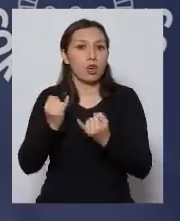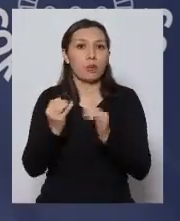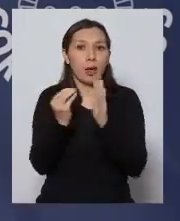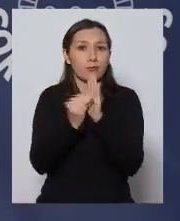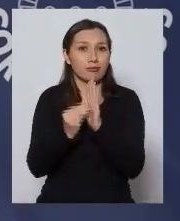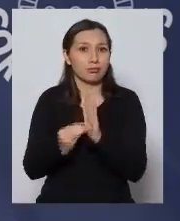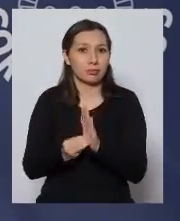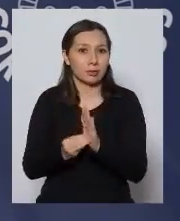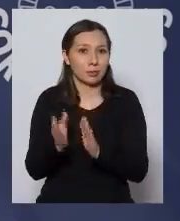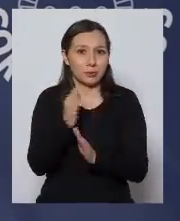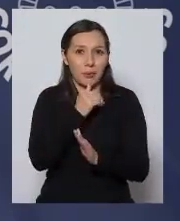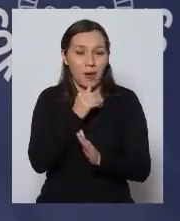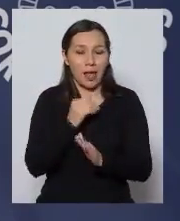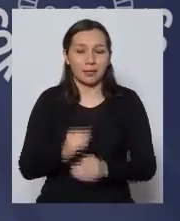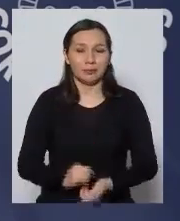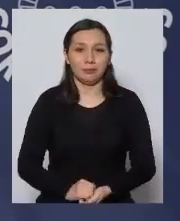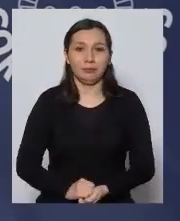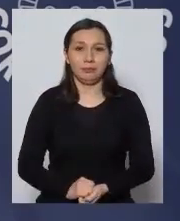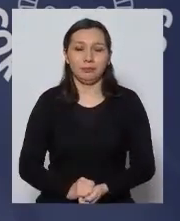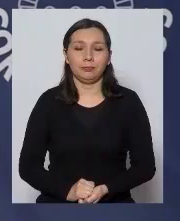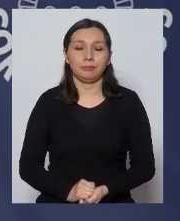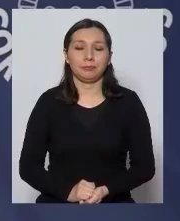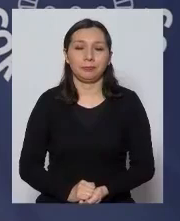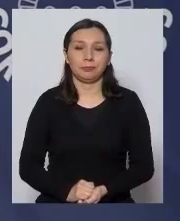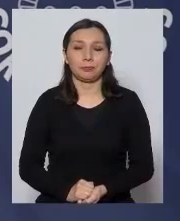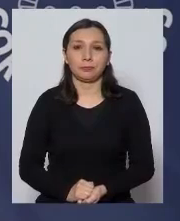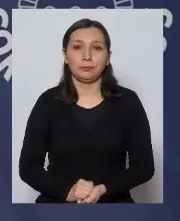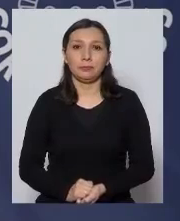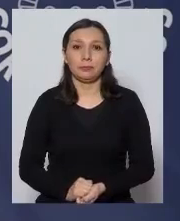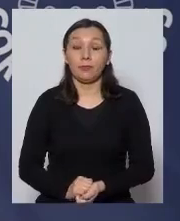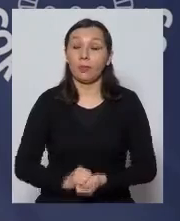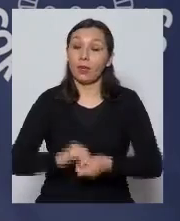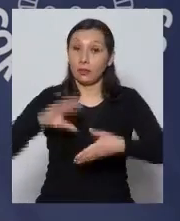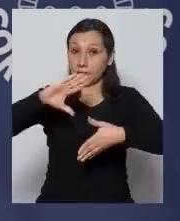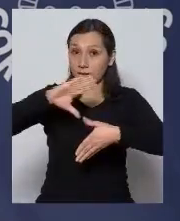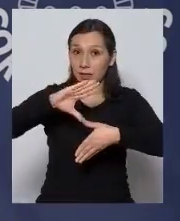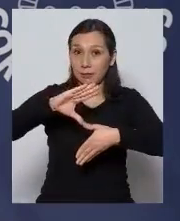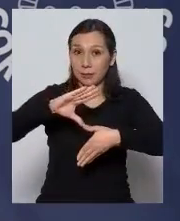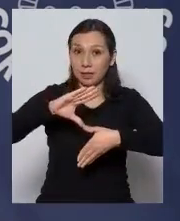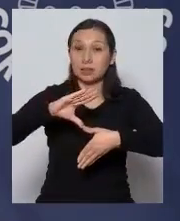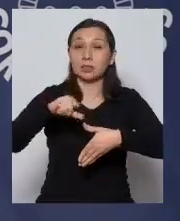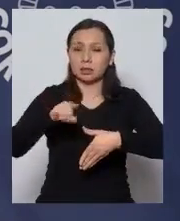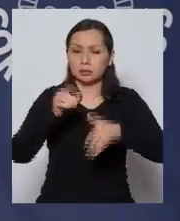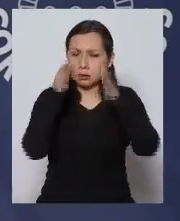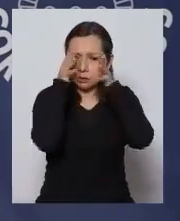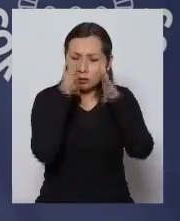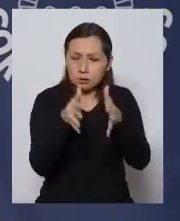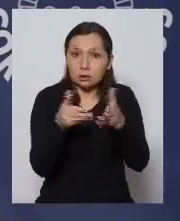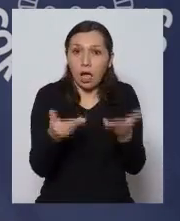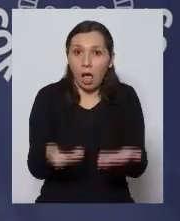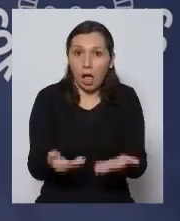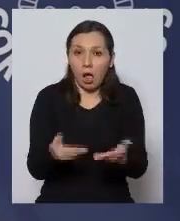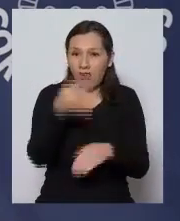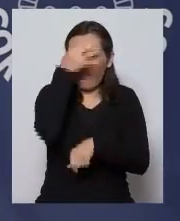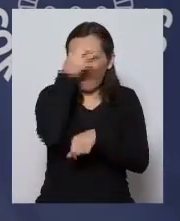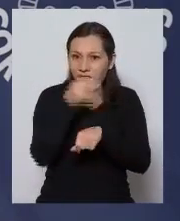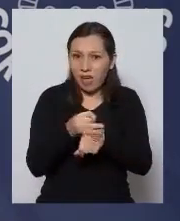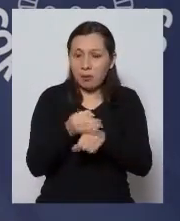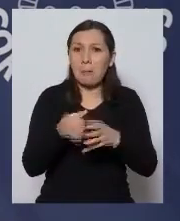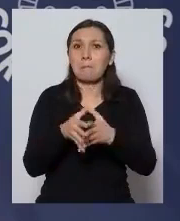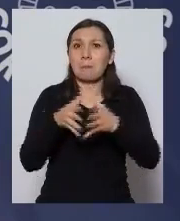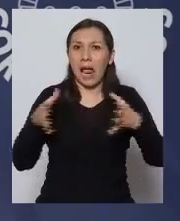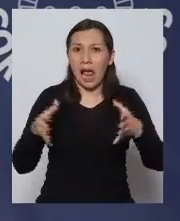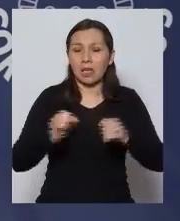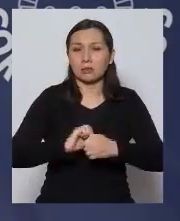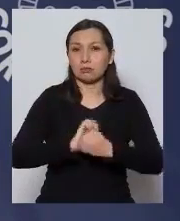sido diagnosticados. En las Américas, que es el foco fundamental de enfermedad hoy día,